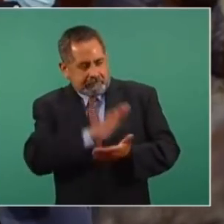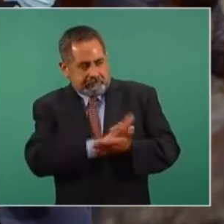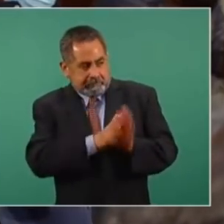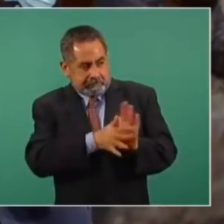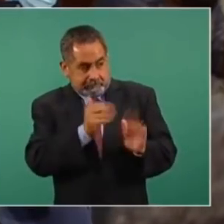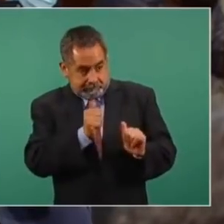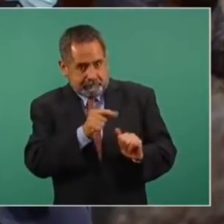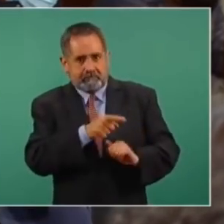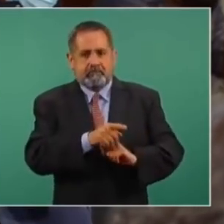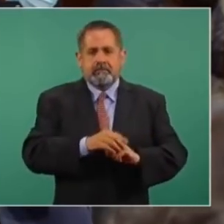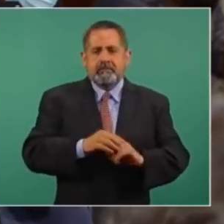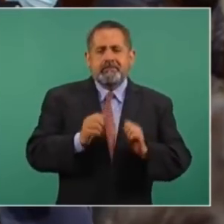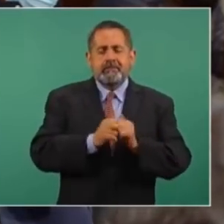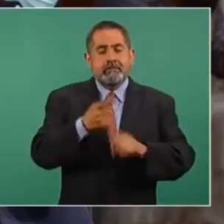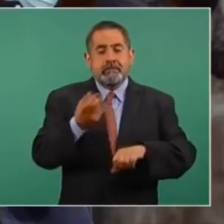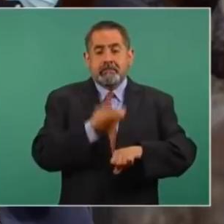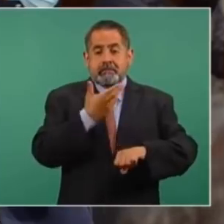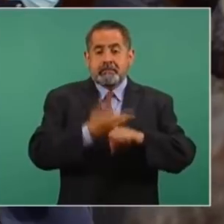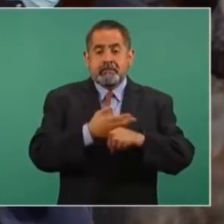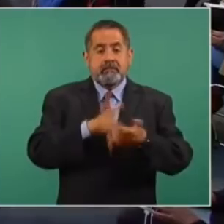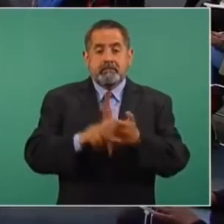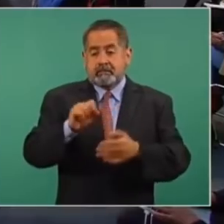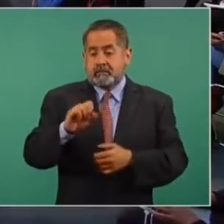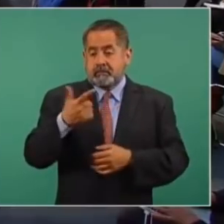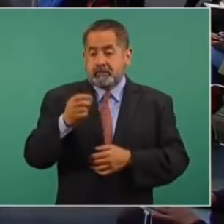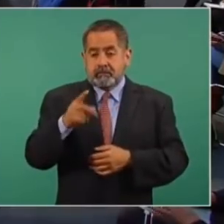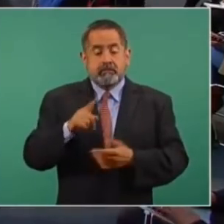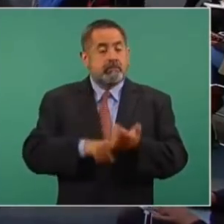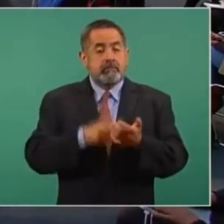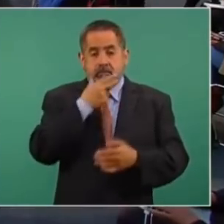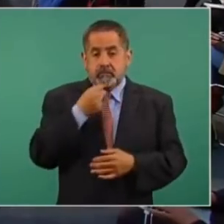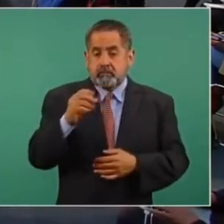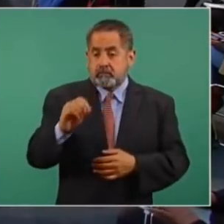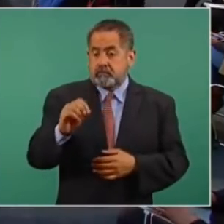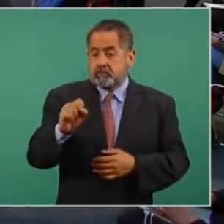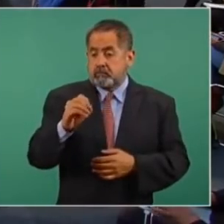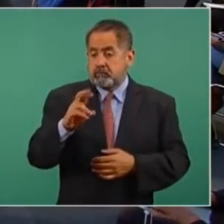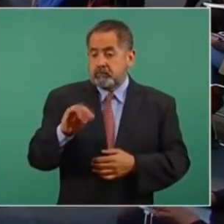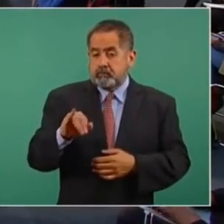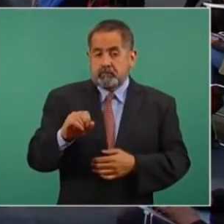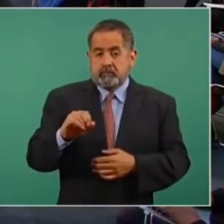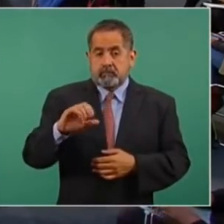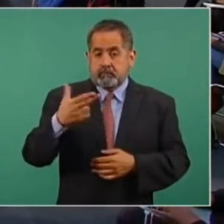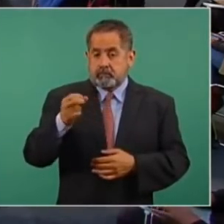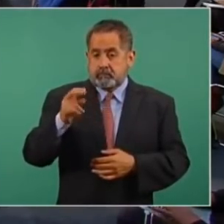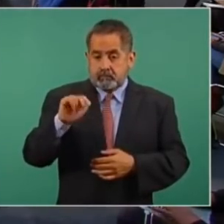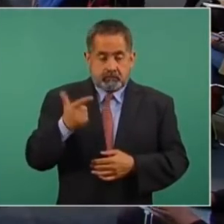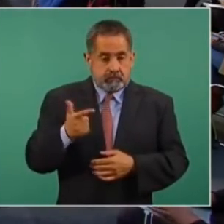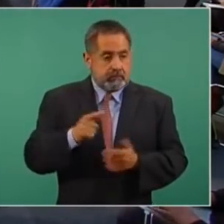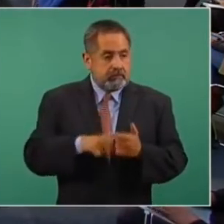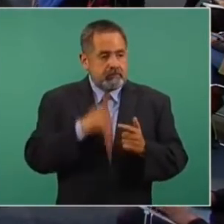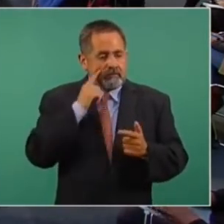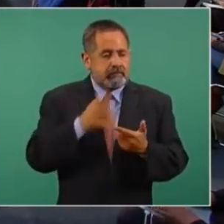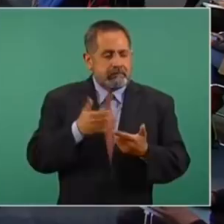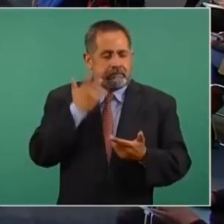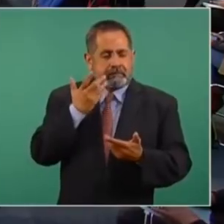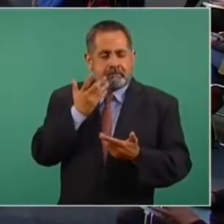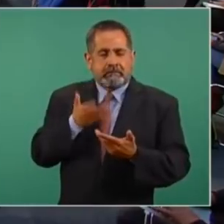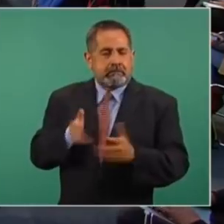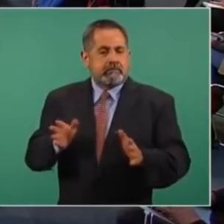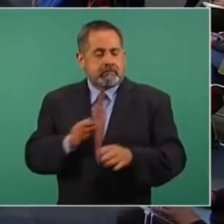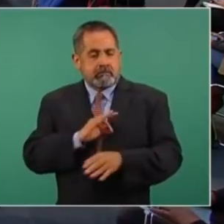entonces con el secretario de Gobernación, Osorio Chong, y para darle una salida por la puerta grande.